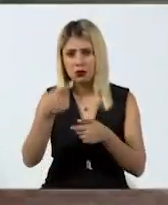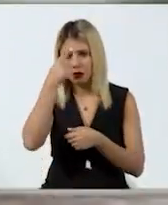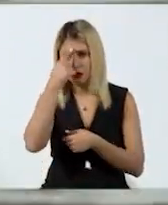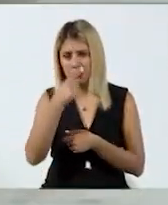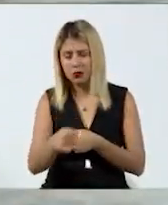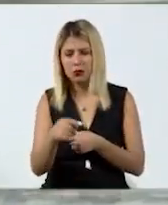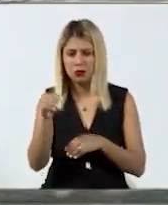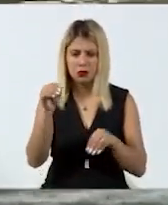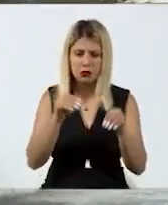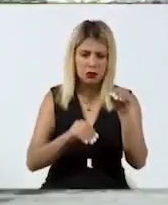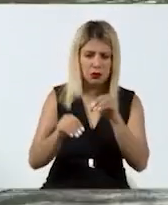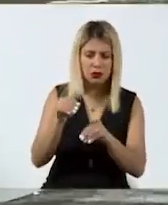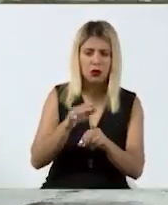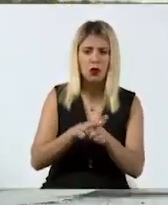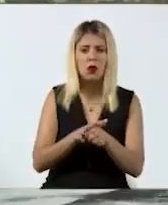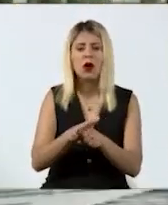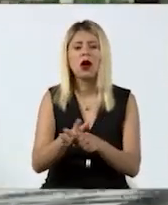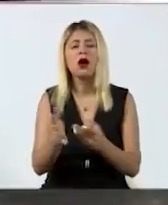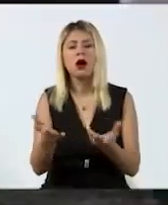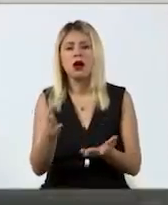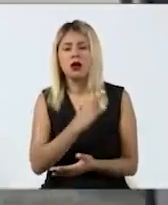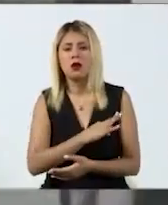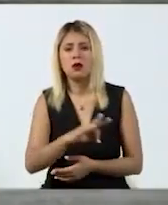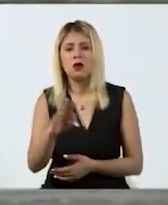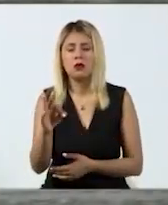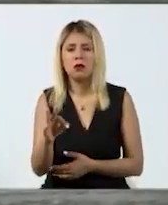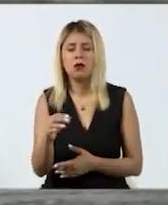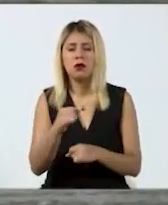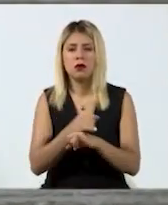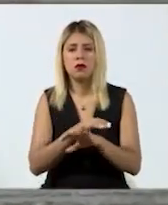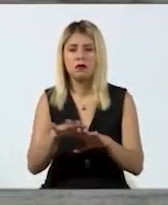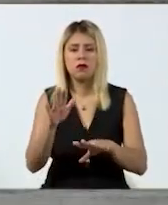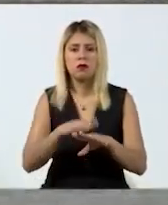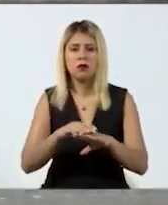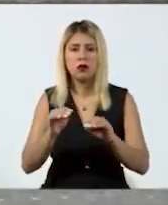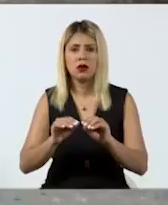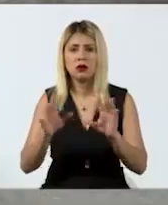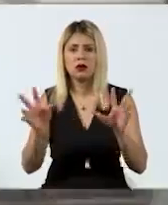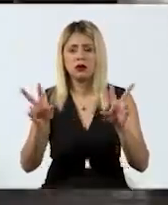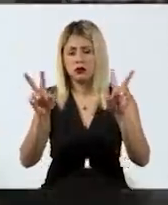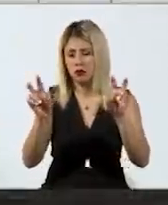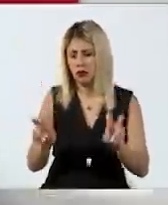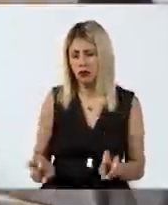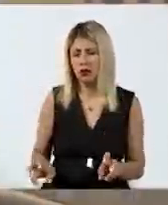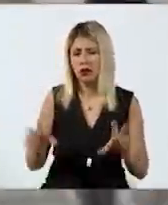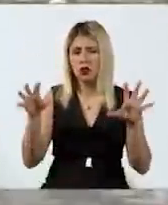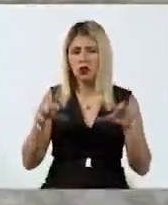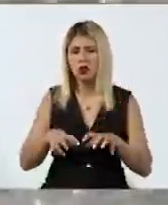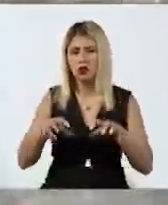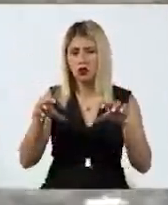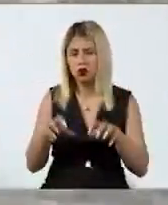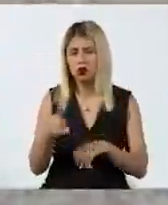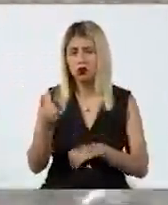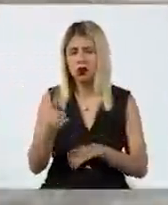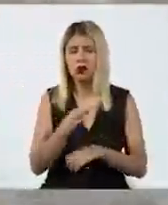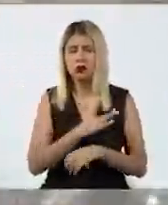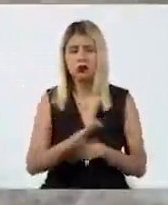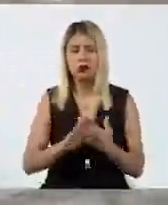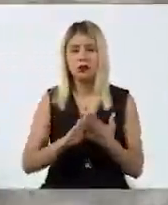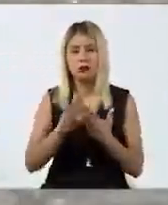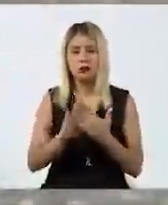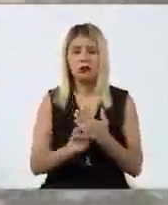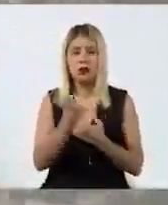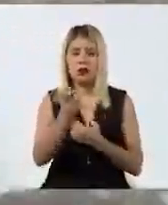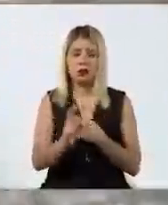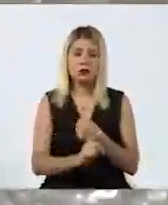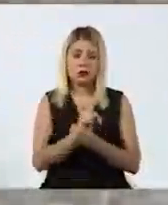instrumentación que nos permita recibir información si tenemos lluvia en las partes altas para evitar ese tipo de